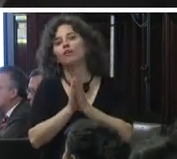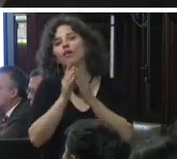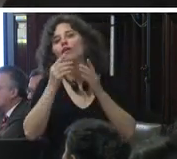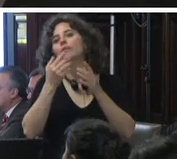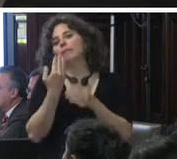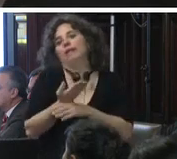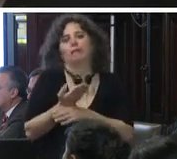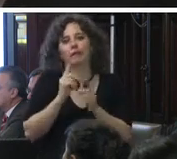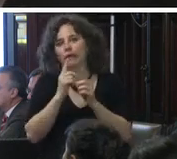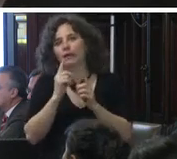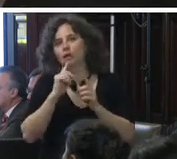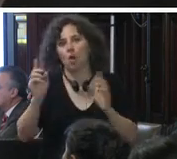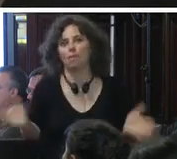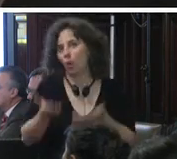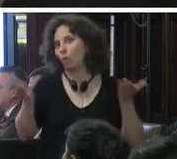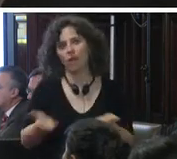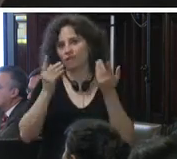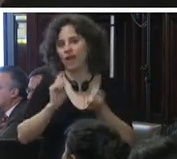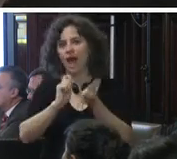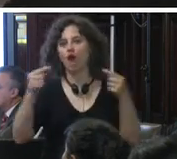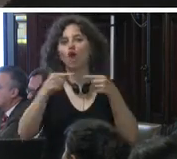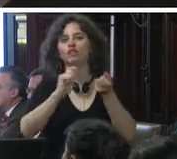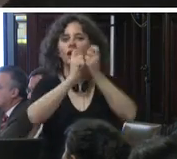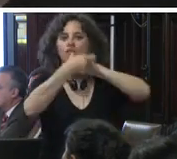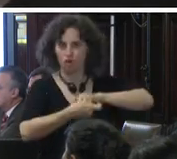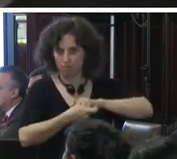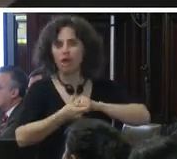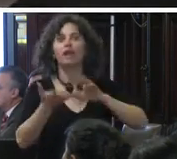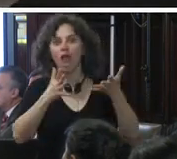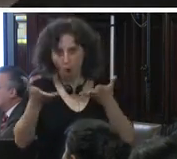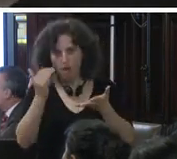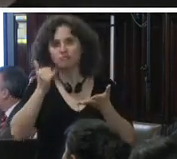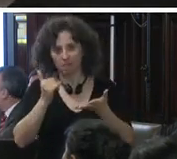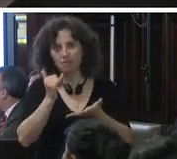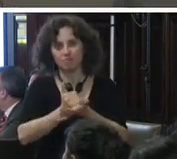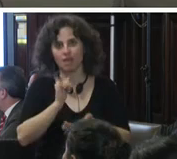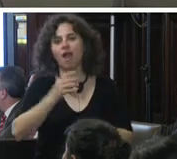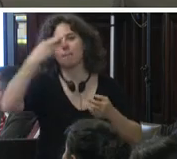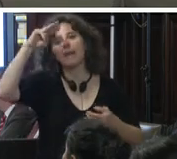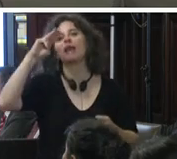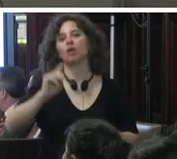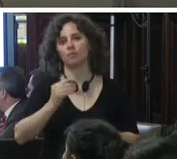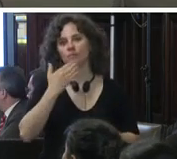comentar o de promover la contrarreforma que se ha estado pasando en México gracias